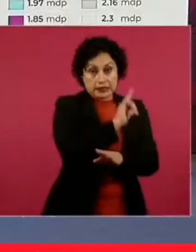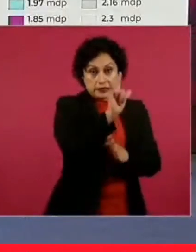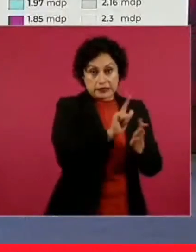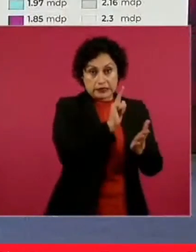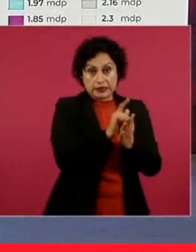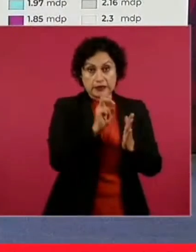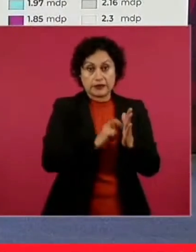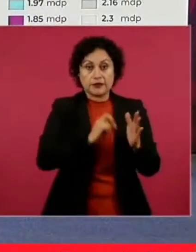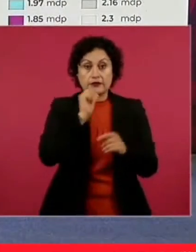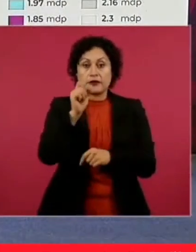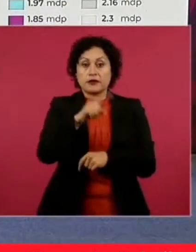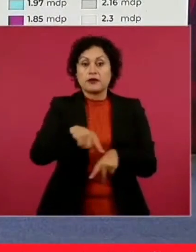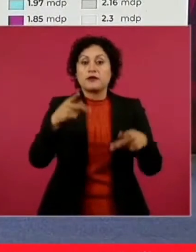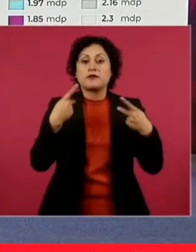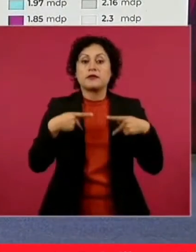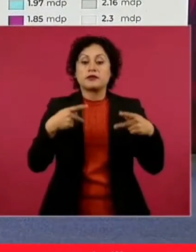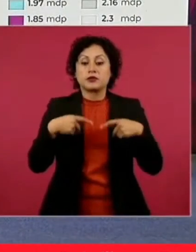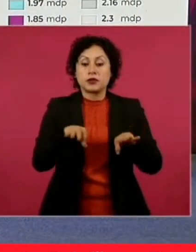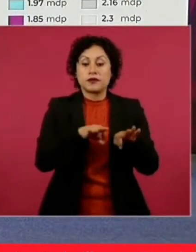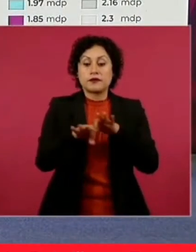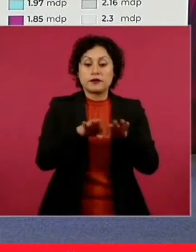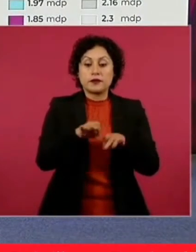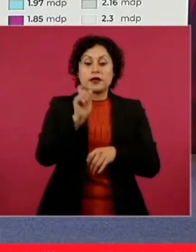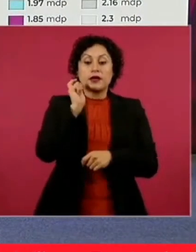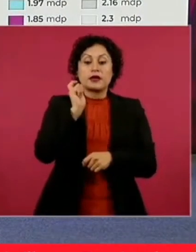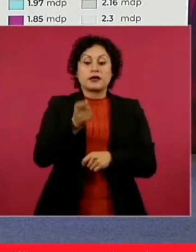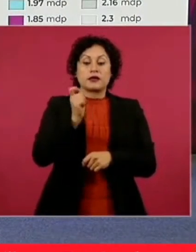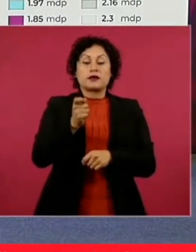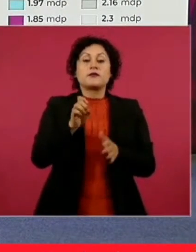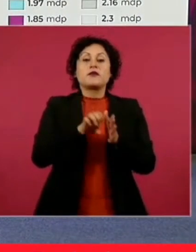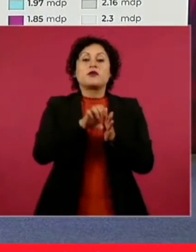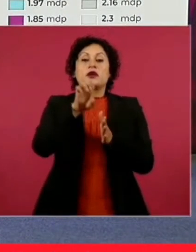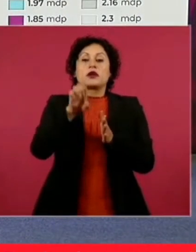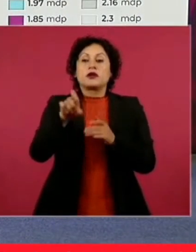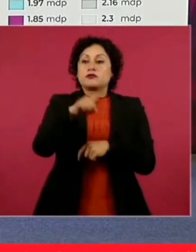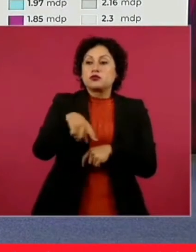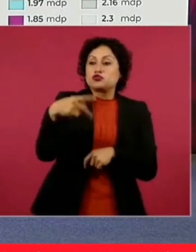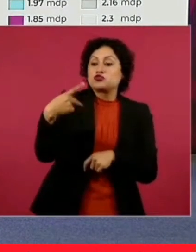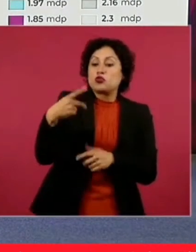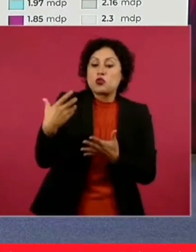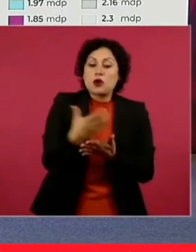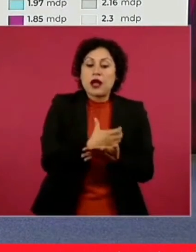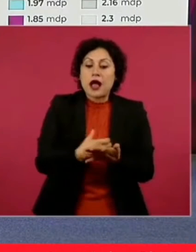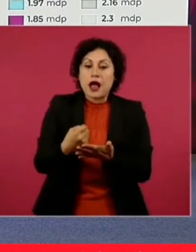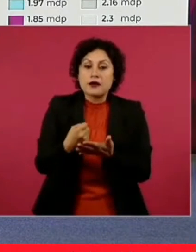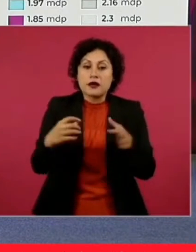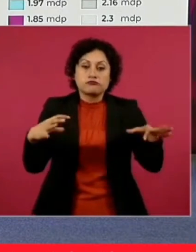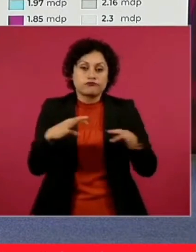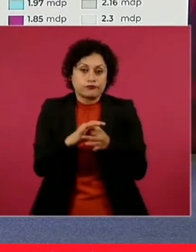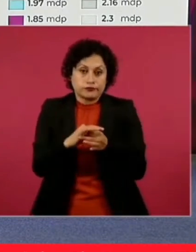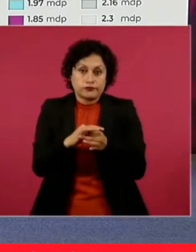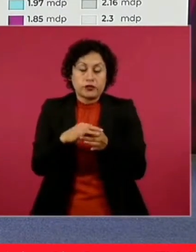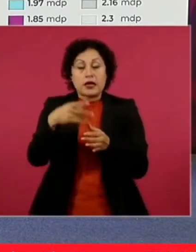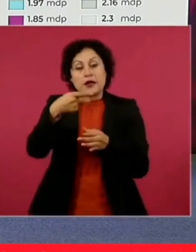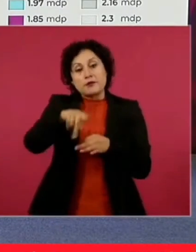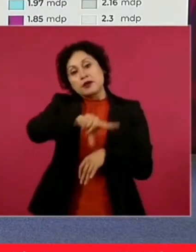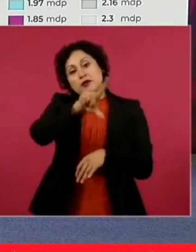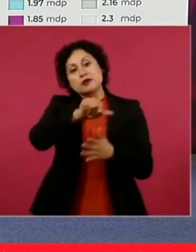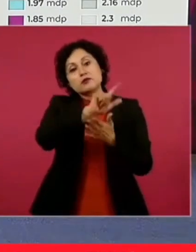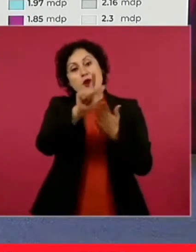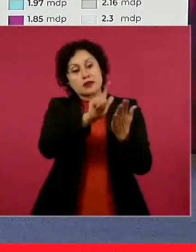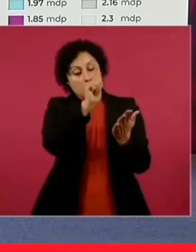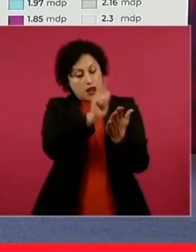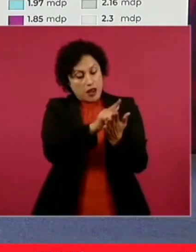trabajadora solamente podía acceder a su crédito tomando en cuenta el salario básico. Y debido a la reforma, podemos ya